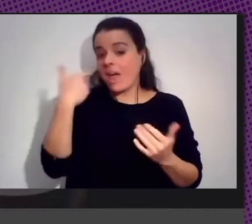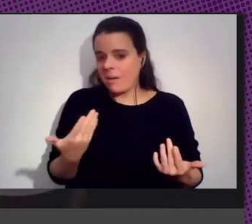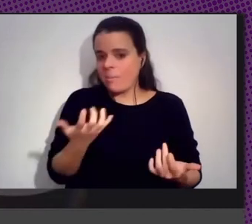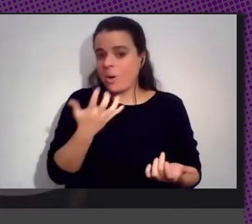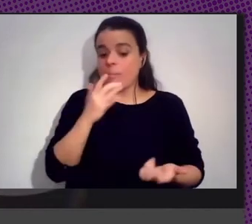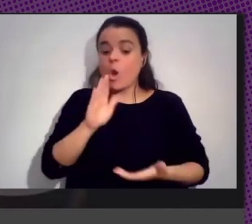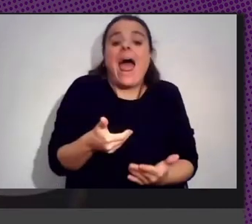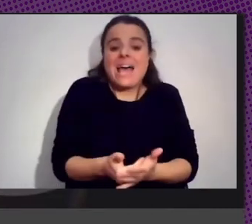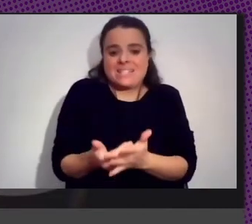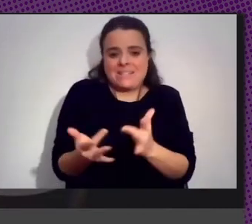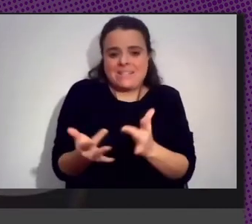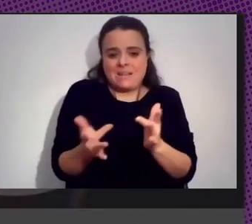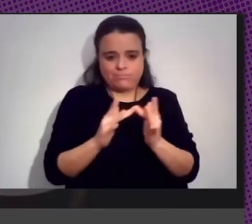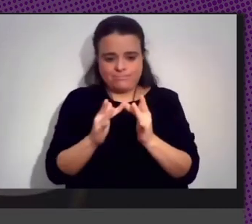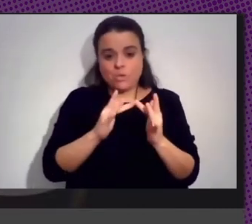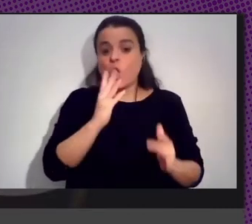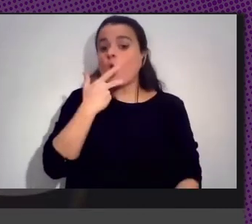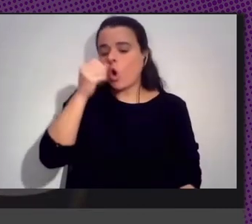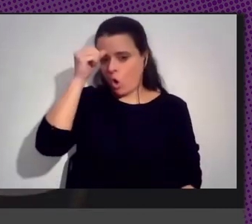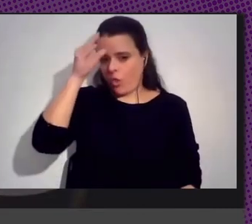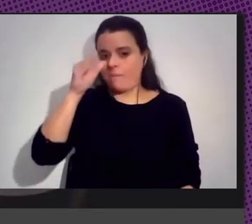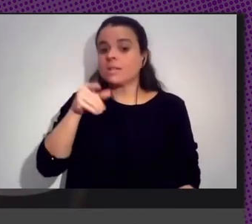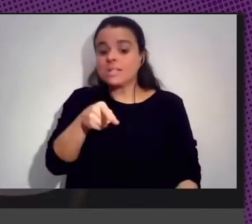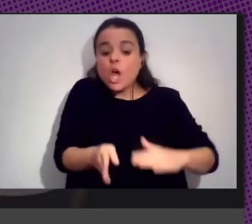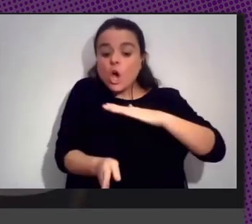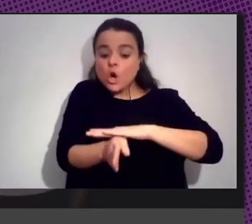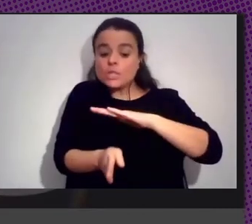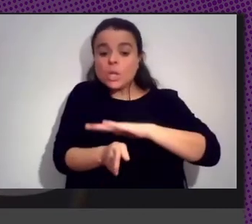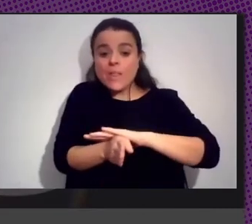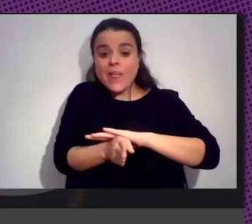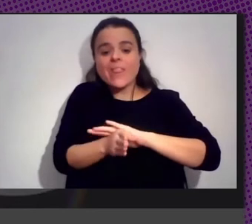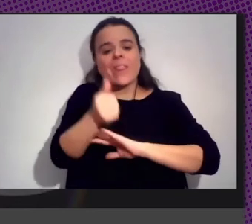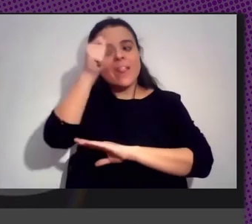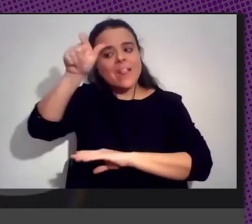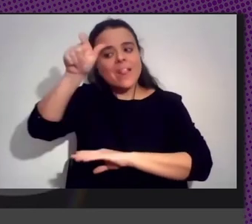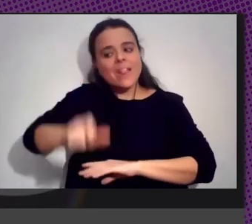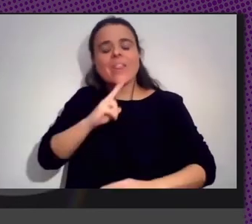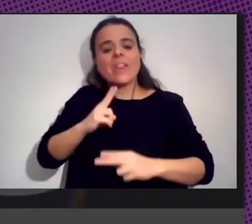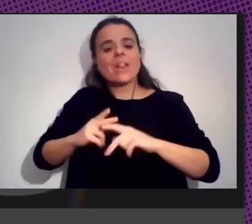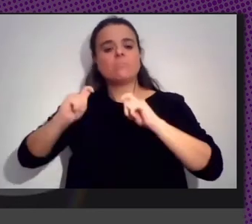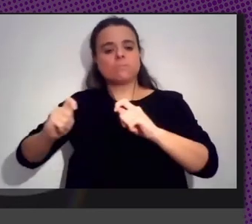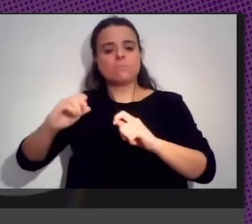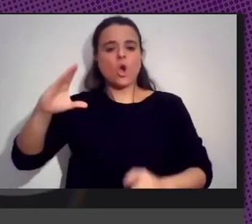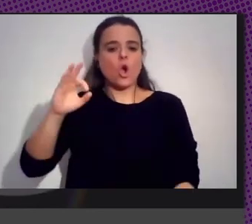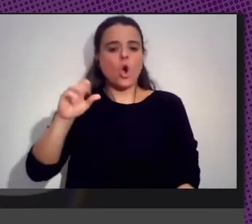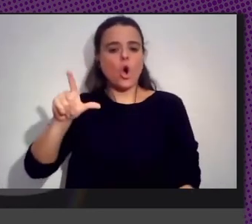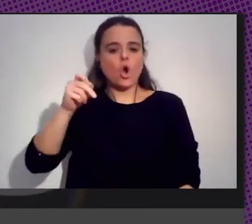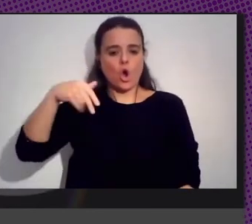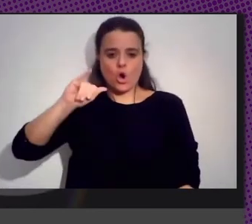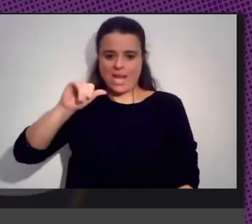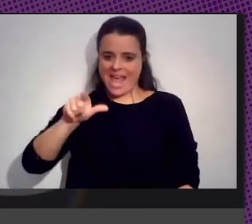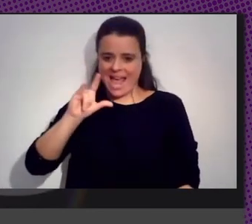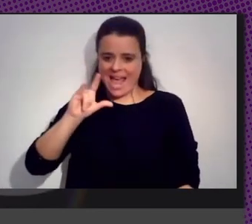Entonces Esa Continuidad Es lo Que Él Llama La Colonialidad Y Cuando Comparamos Nosotros